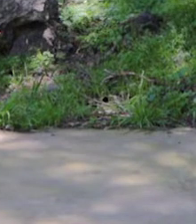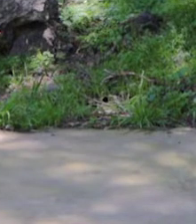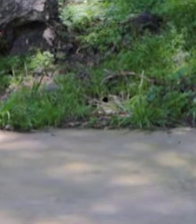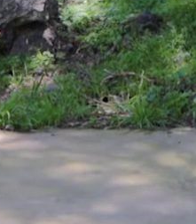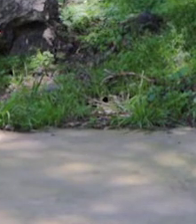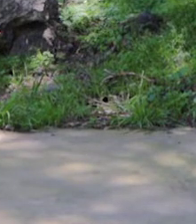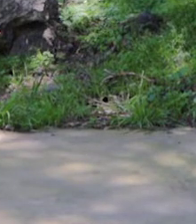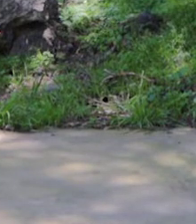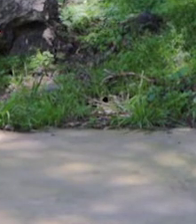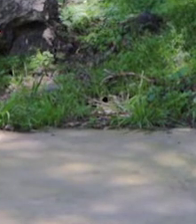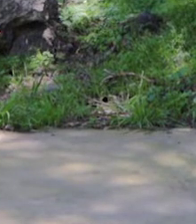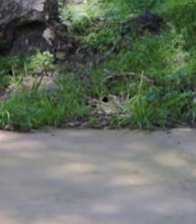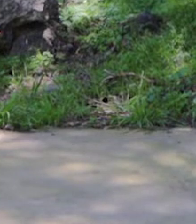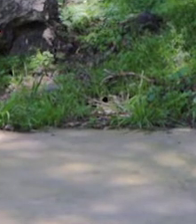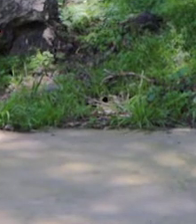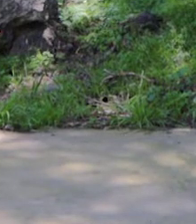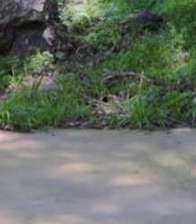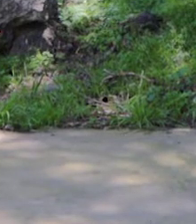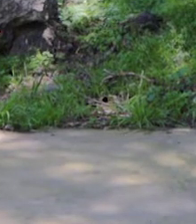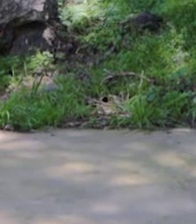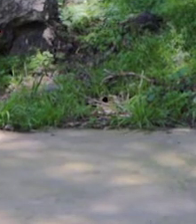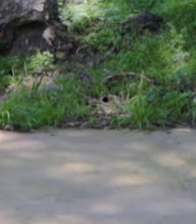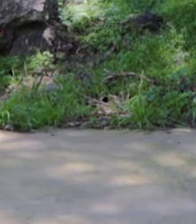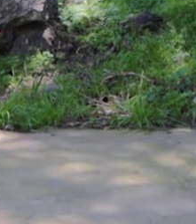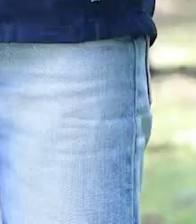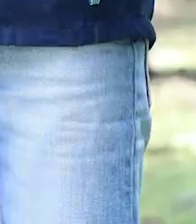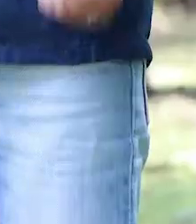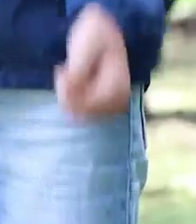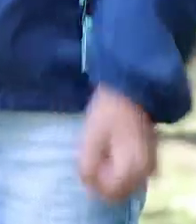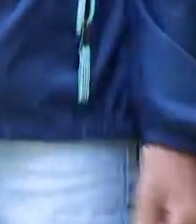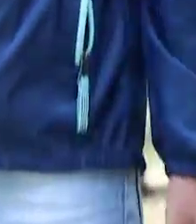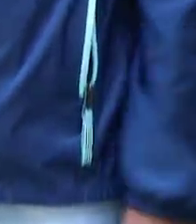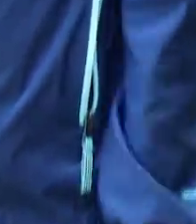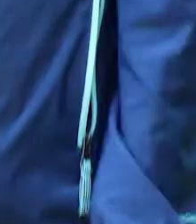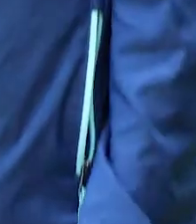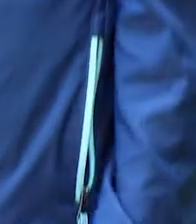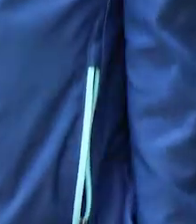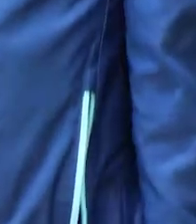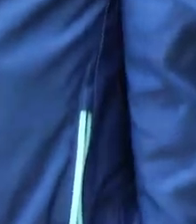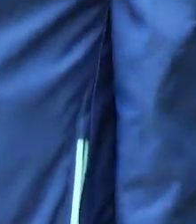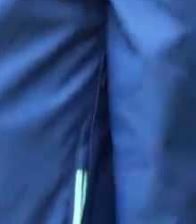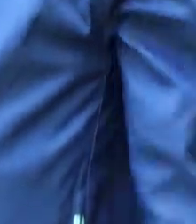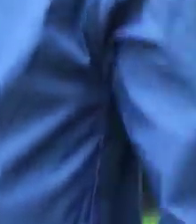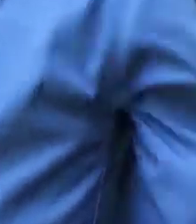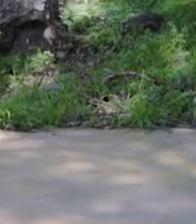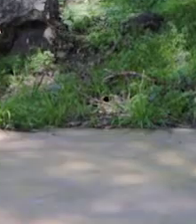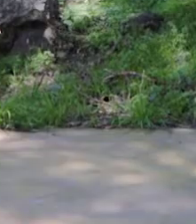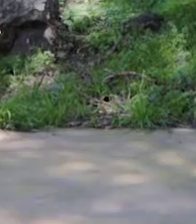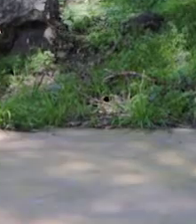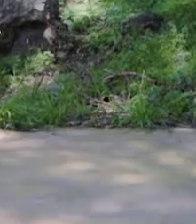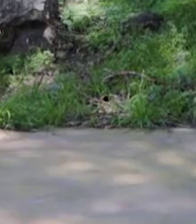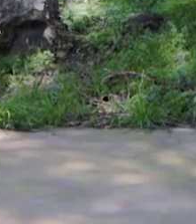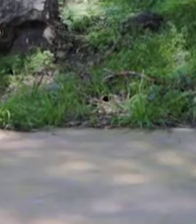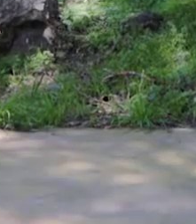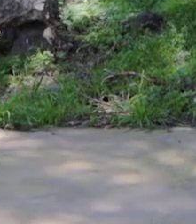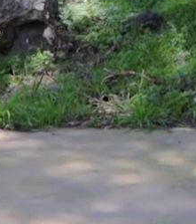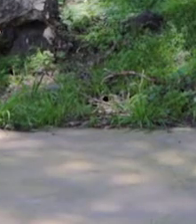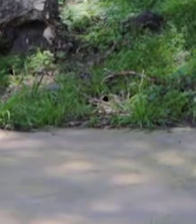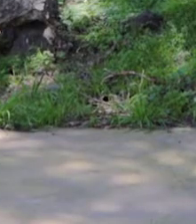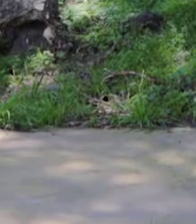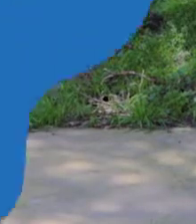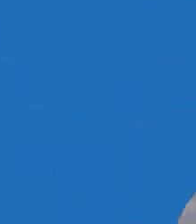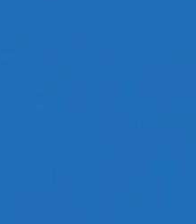vea. Otra más. Bien. Descansamos. Agitamos nuestros brazos. A descansar.